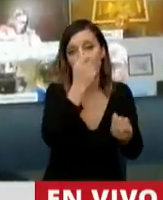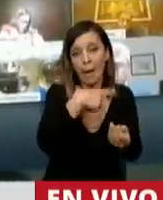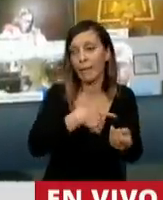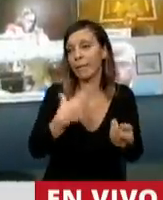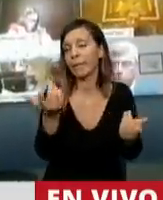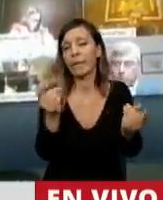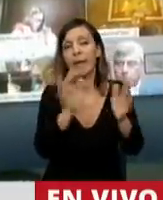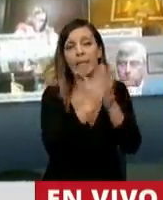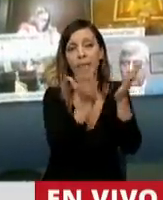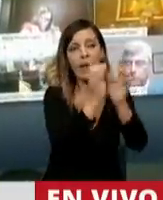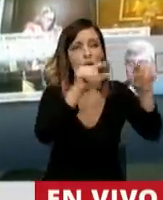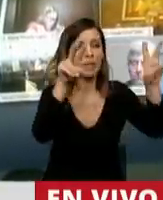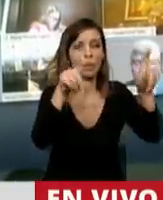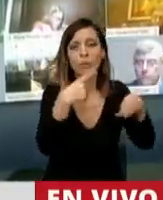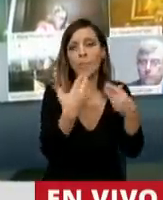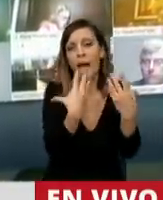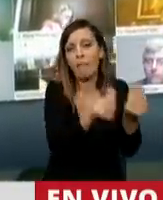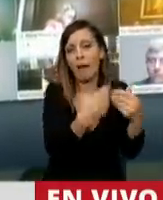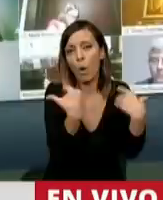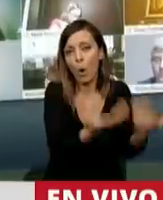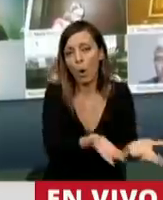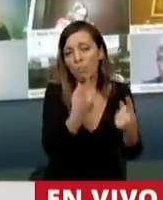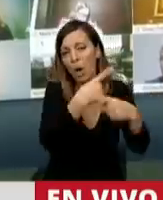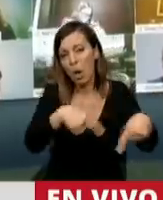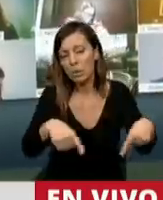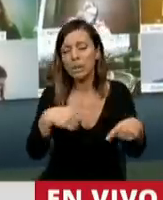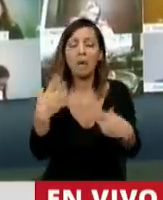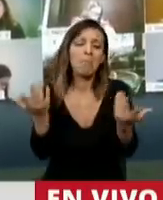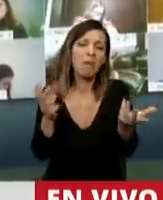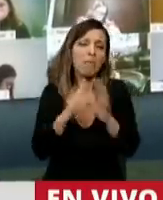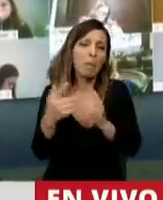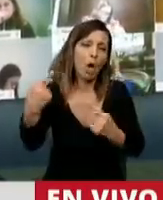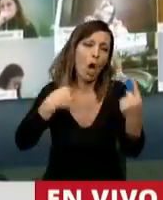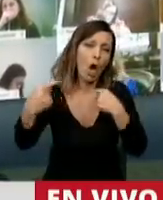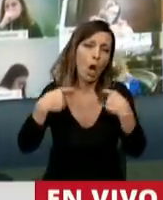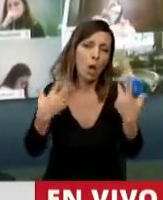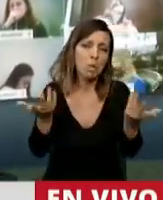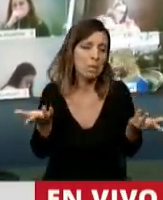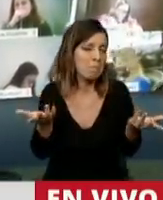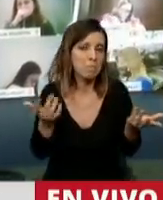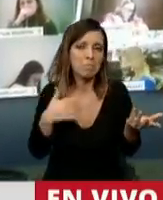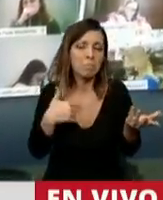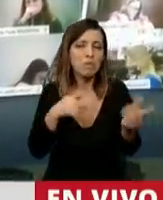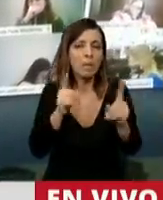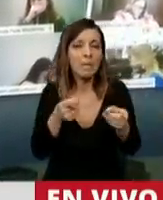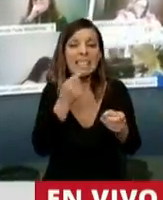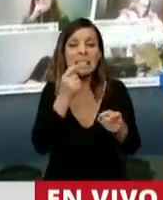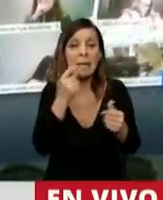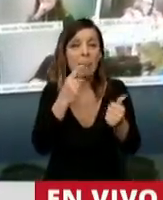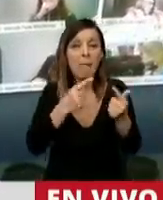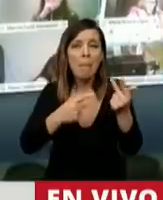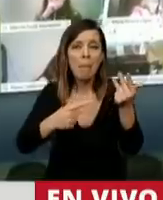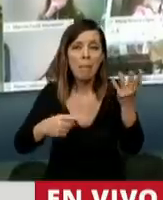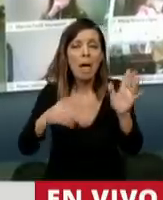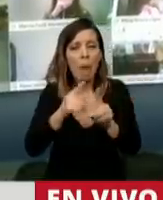los títulos de los diarios ya se los mostré. Y medio de persecuciones y investigamientos permanentes, lo que yo denomino el Partido Judicial, si después de todo eso, de